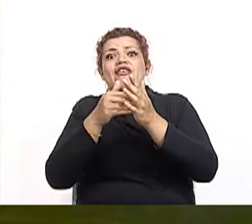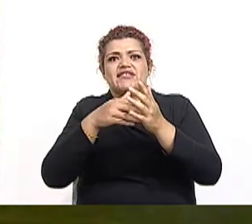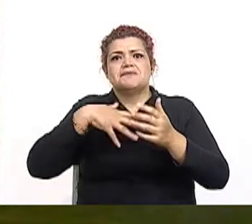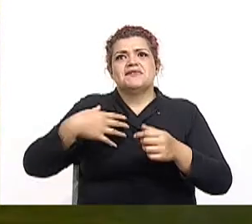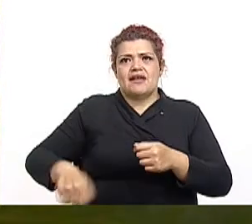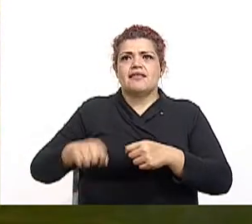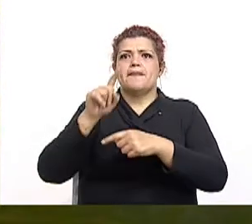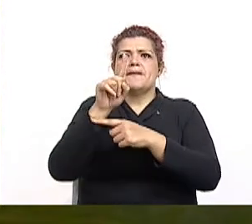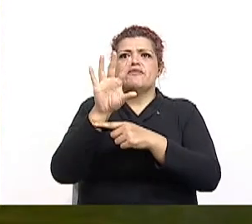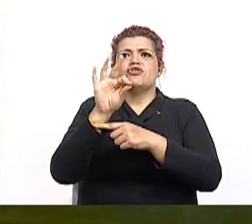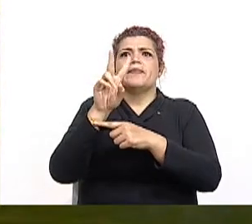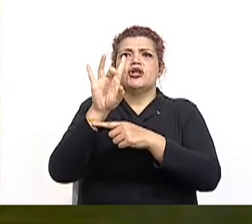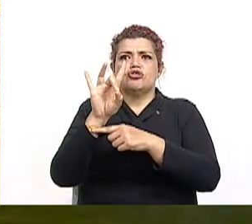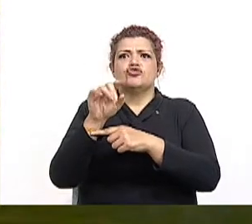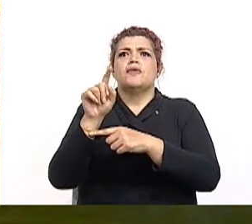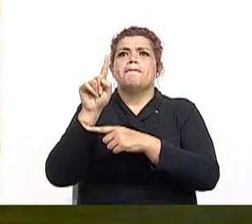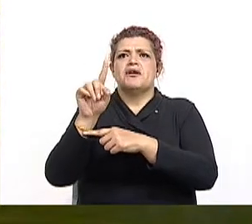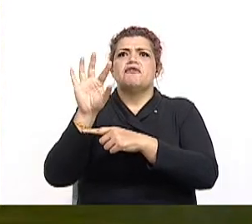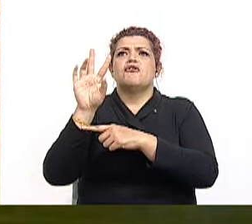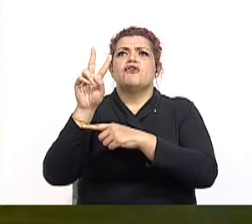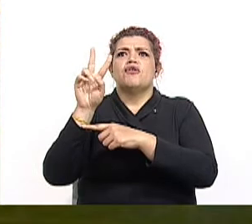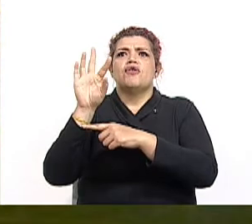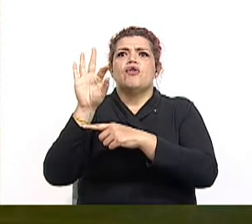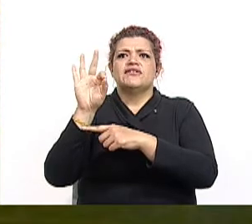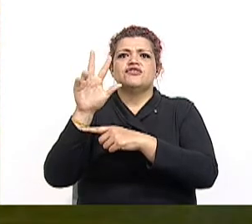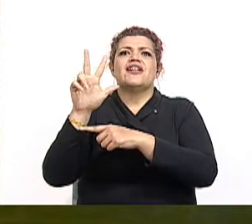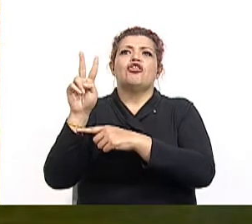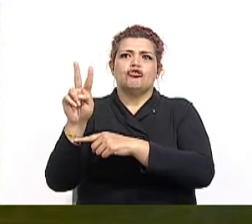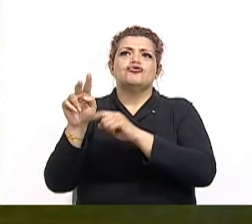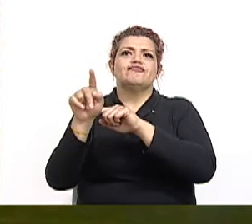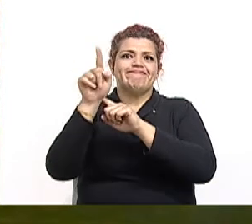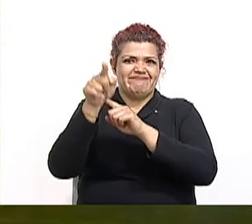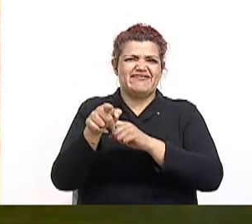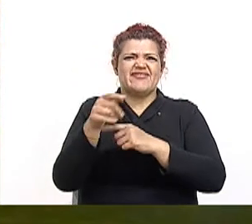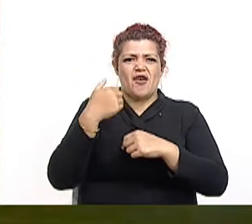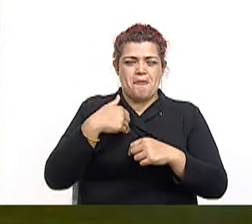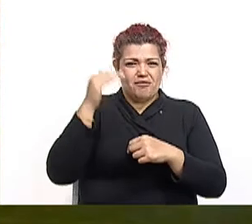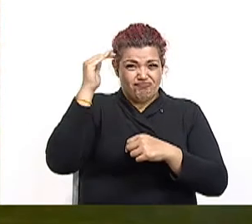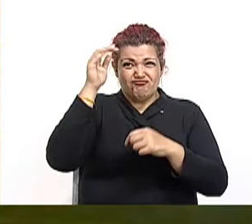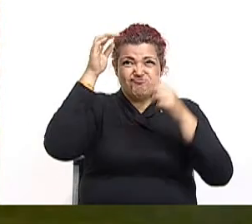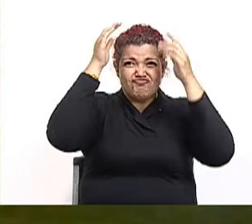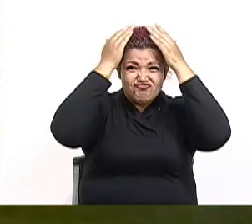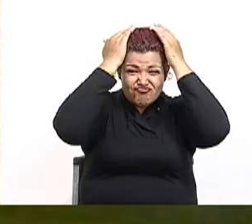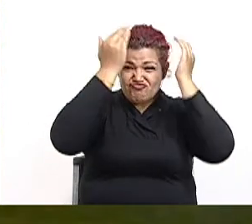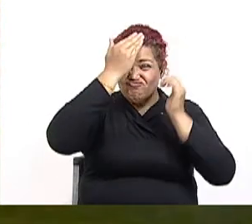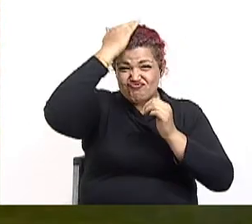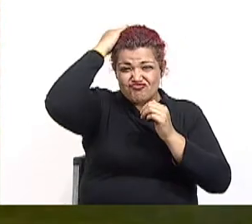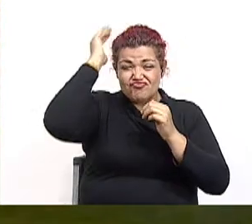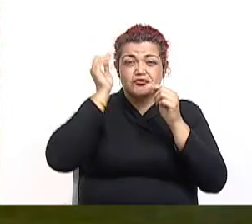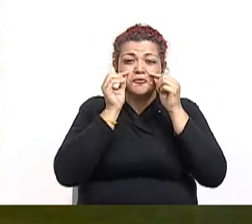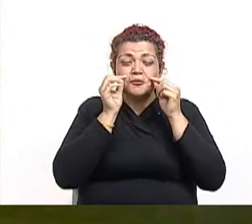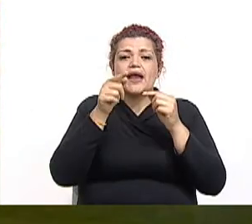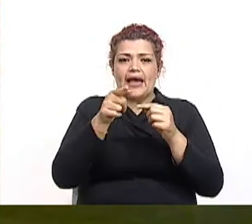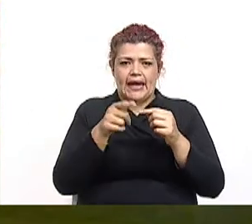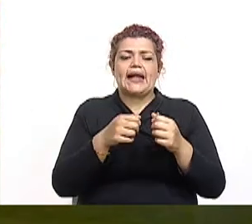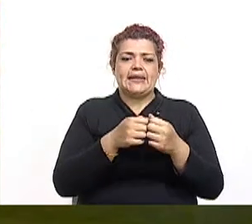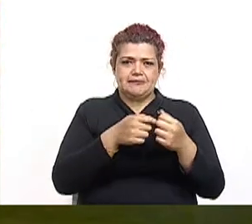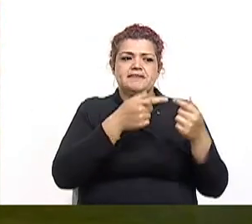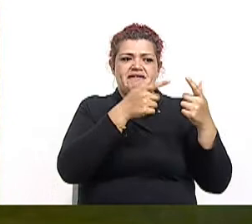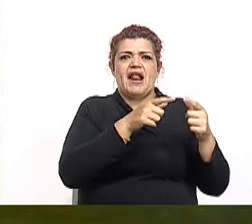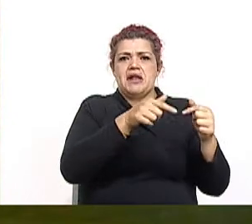González Víquez, figura importante del equipo liberal. Sigue el partido entre liberales y reformistas.